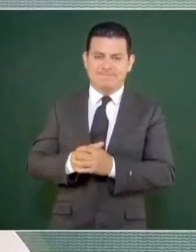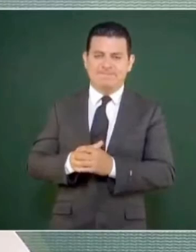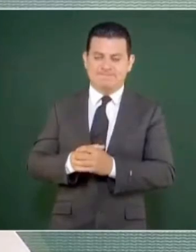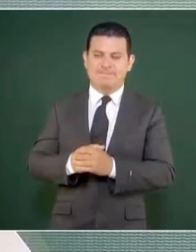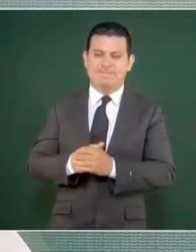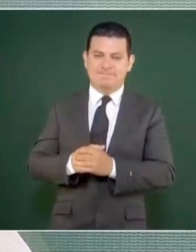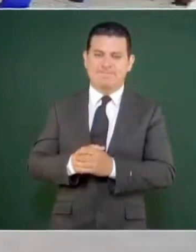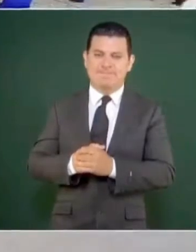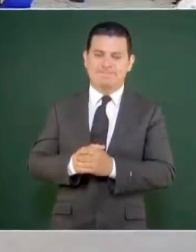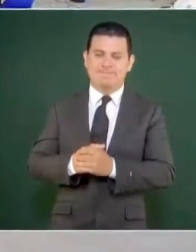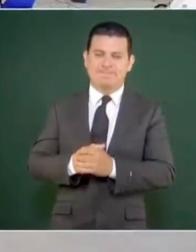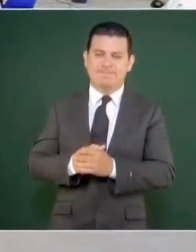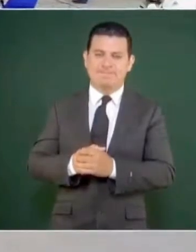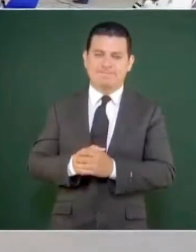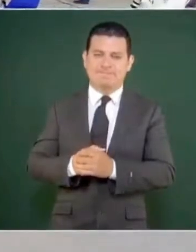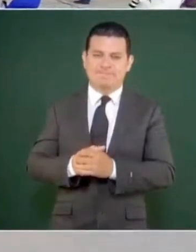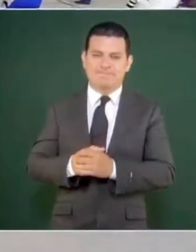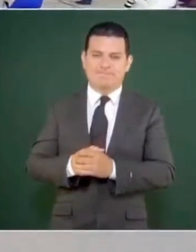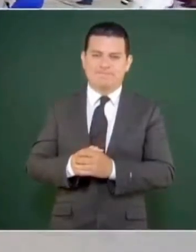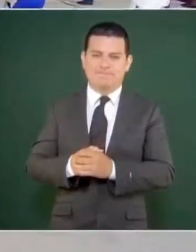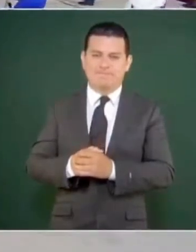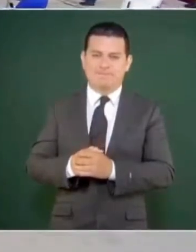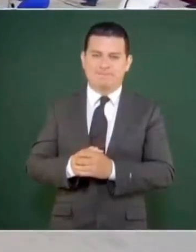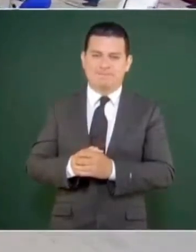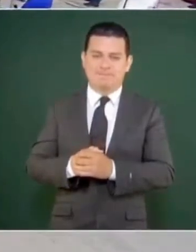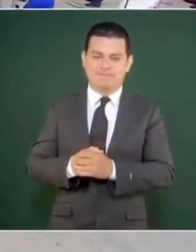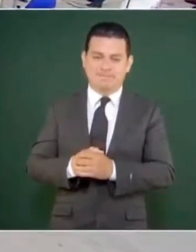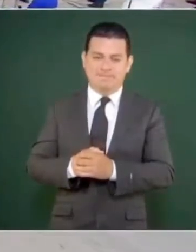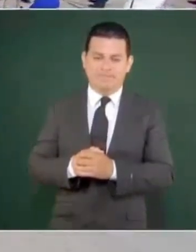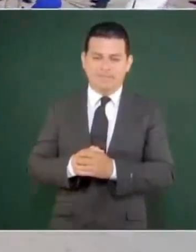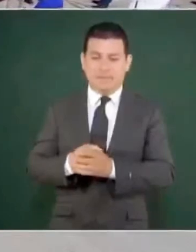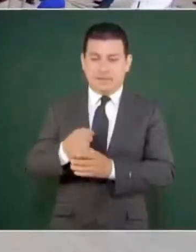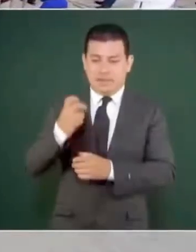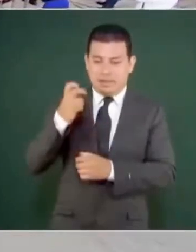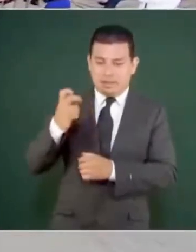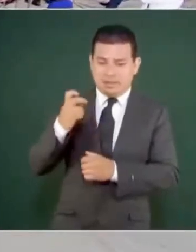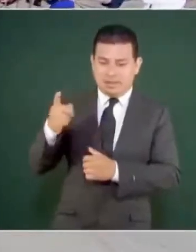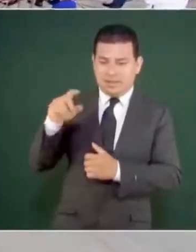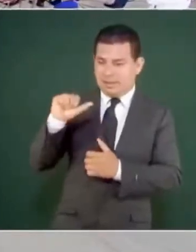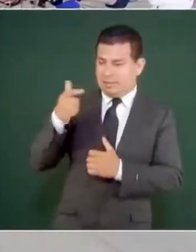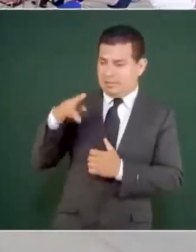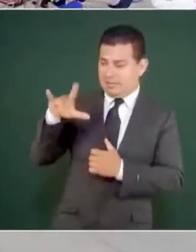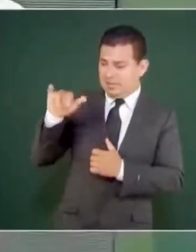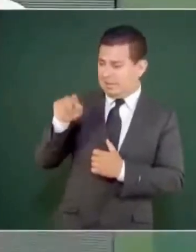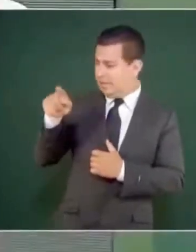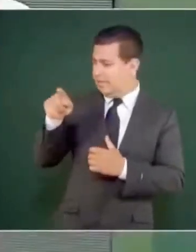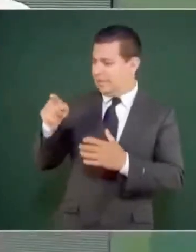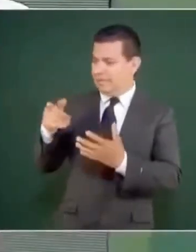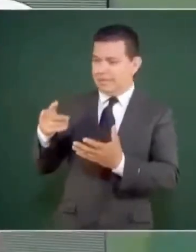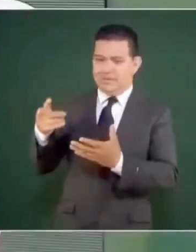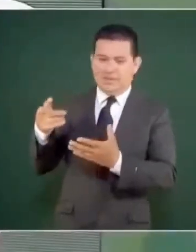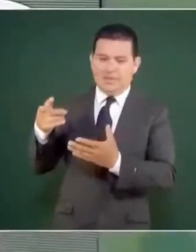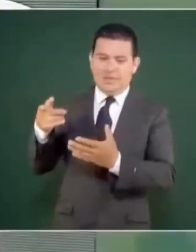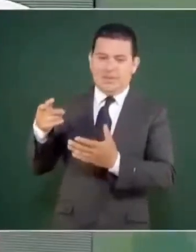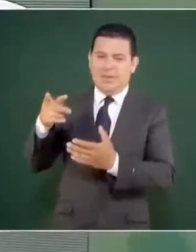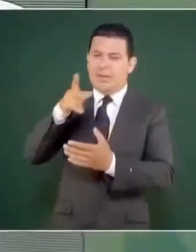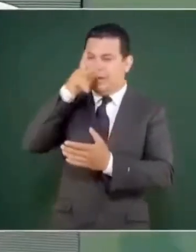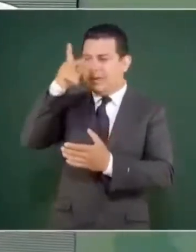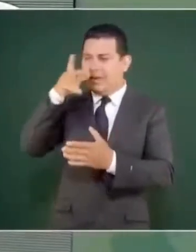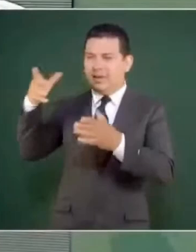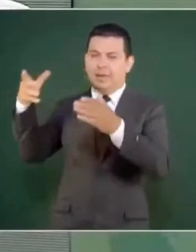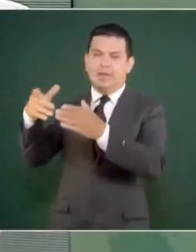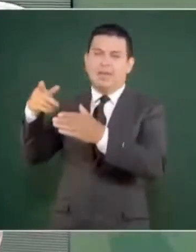Sí, tú me estás haciendo recordar cosas. El Águila era la empresa petrolera